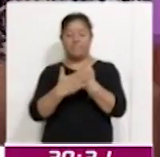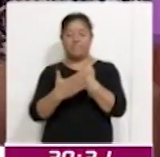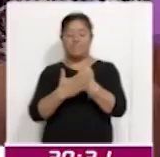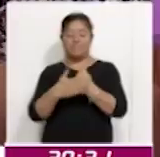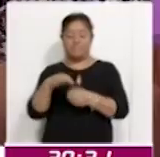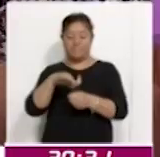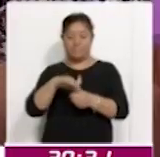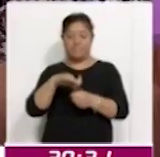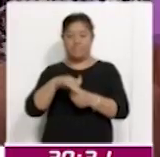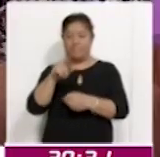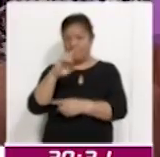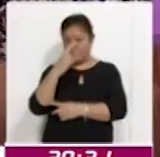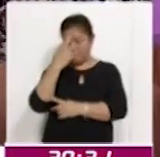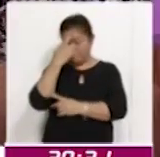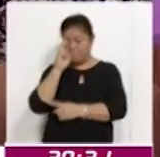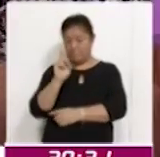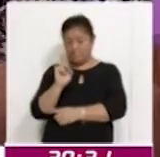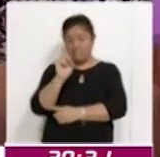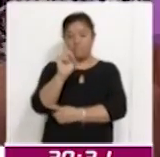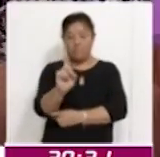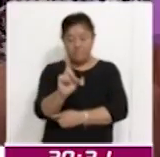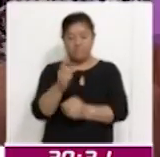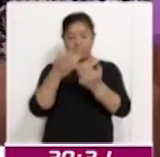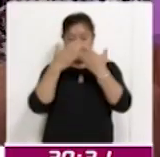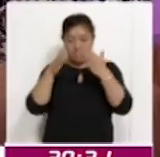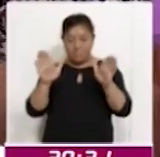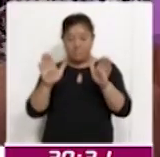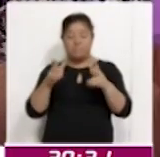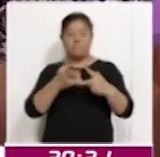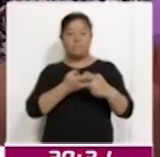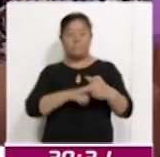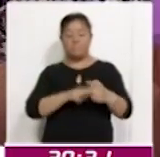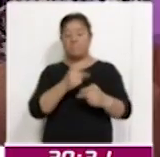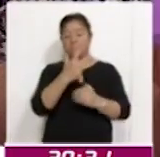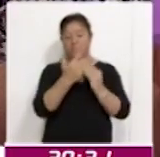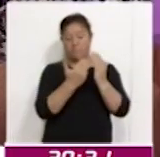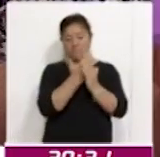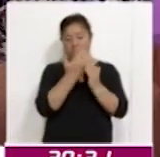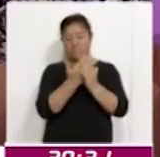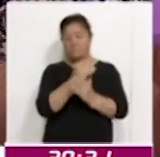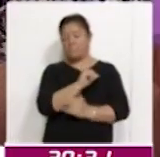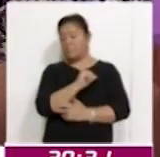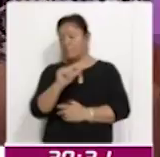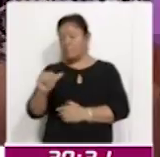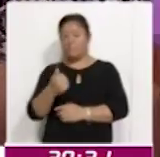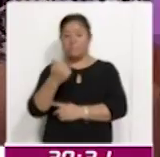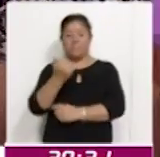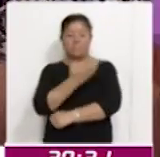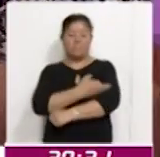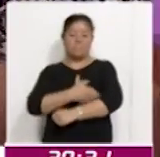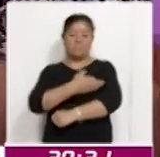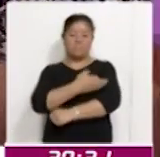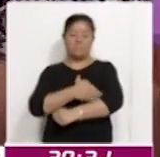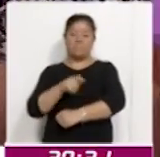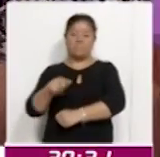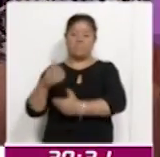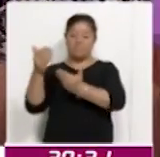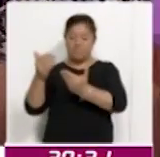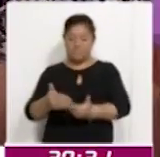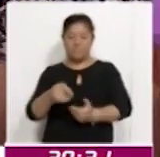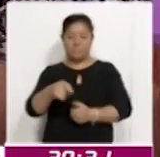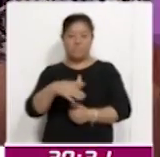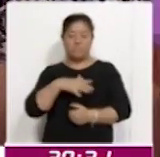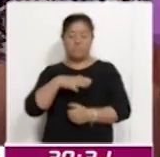Recordar que el día domingo se aperturan las casillas a partir de las 8 de la mañana y hasta las 6 de la tarde se estará recibiendo